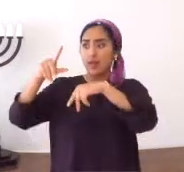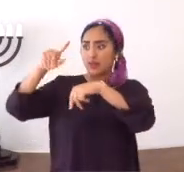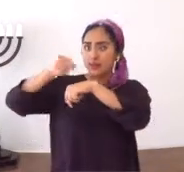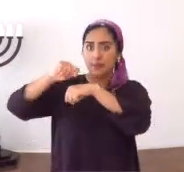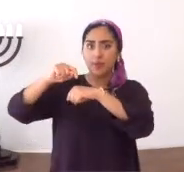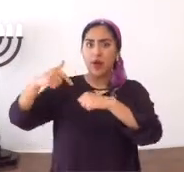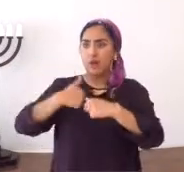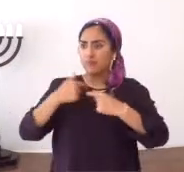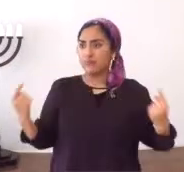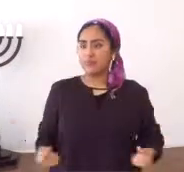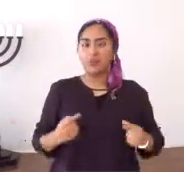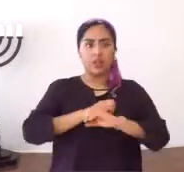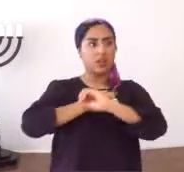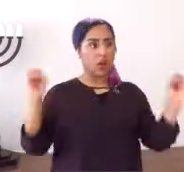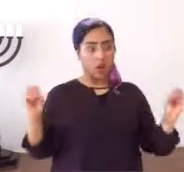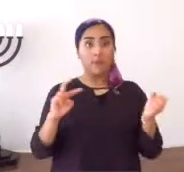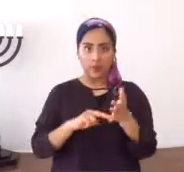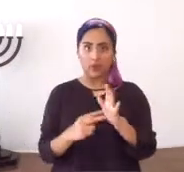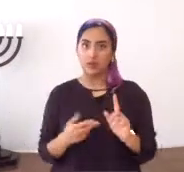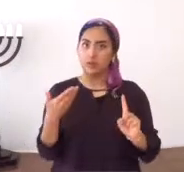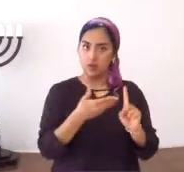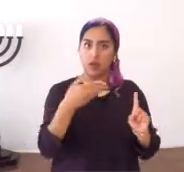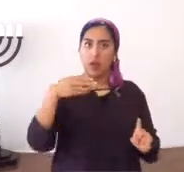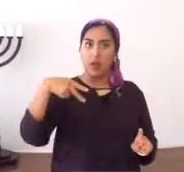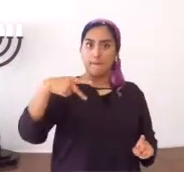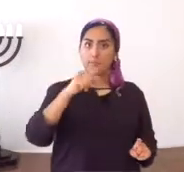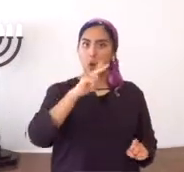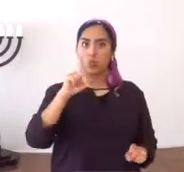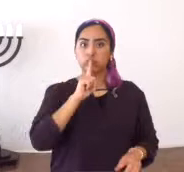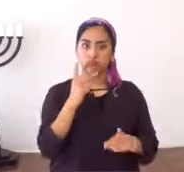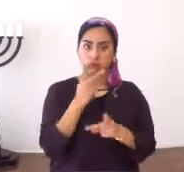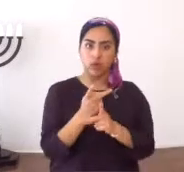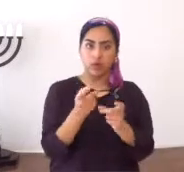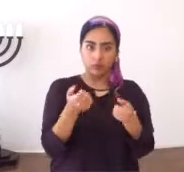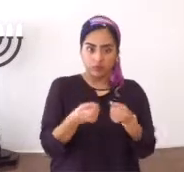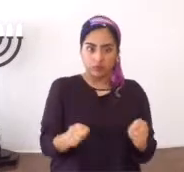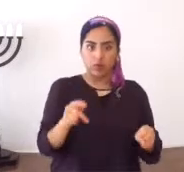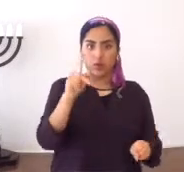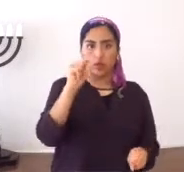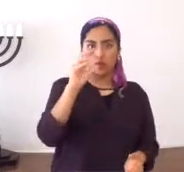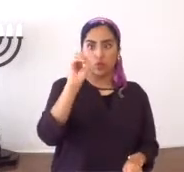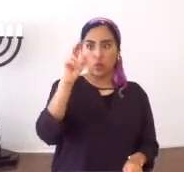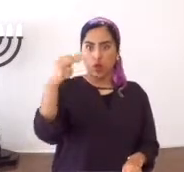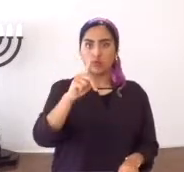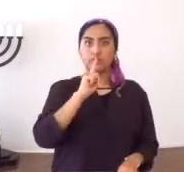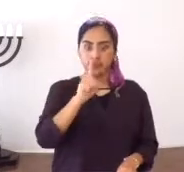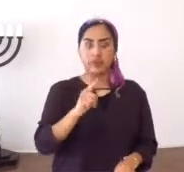ni contra el templo, ni contra César, he pecado en nada, se da cuenta, él cumplió la Torah, fielmente,